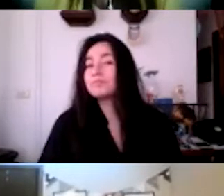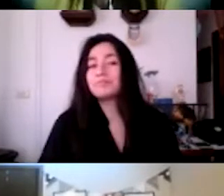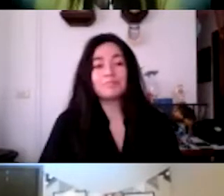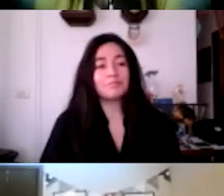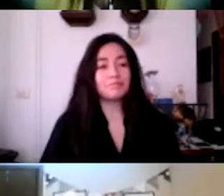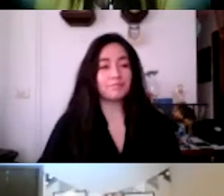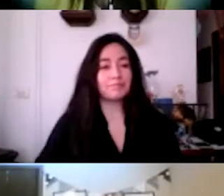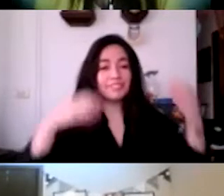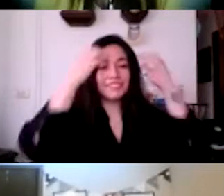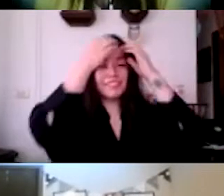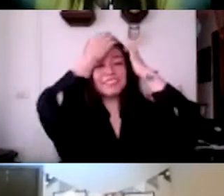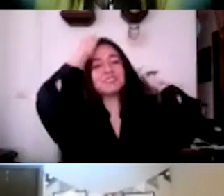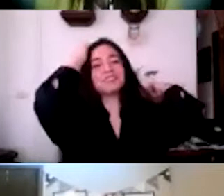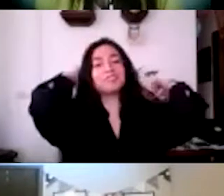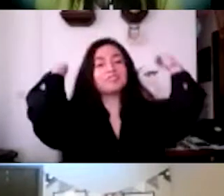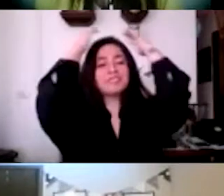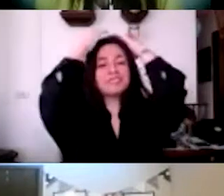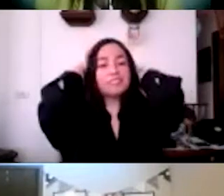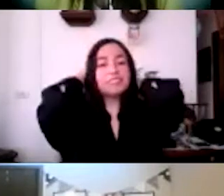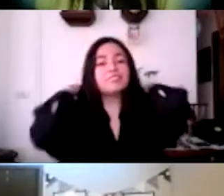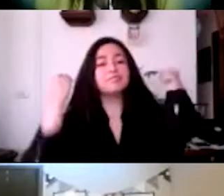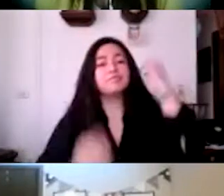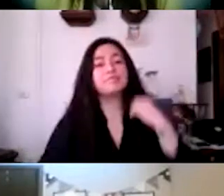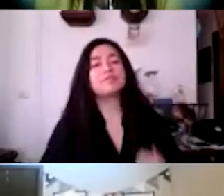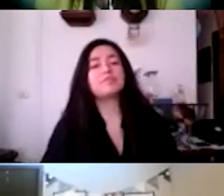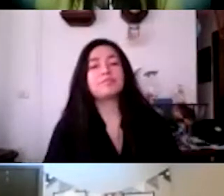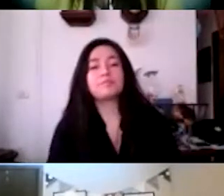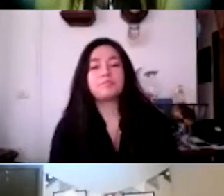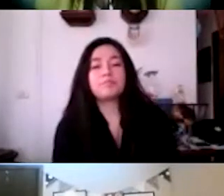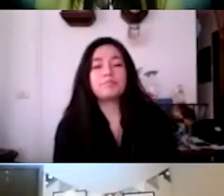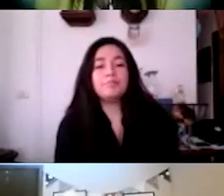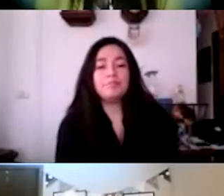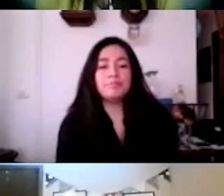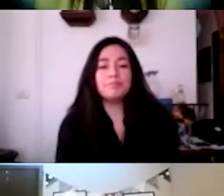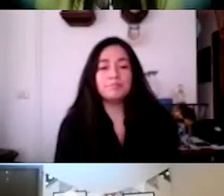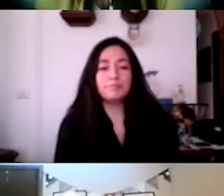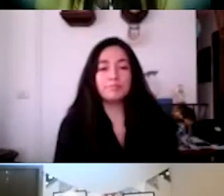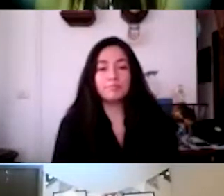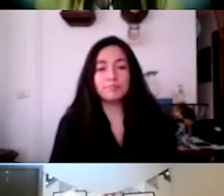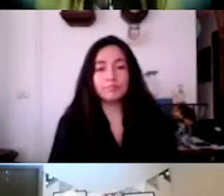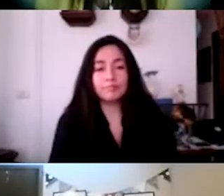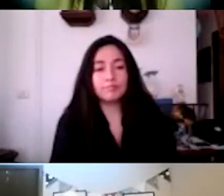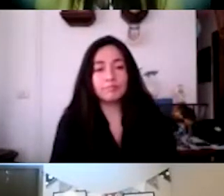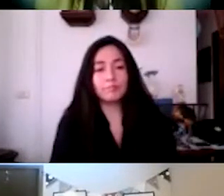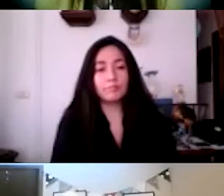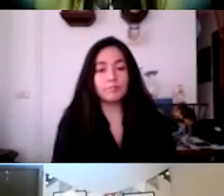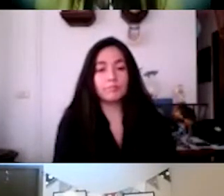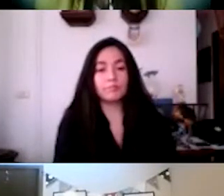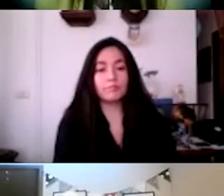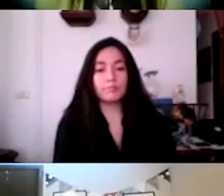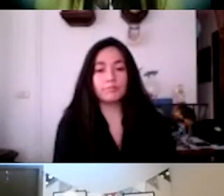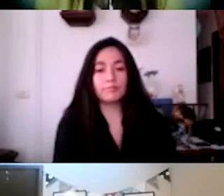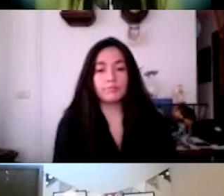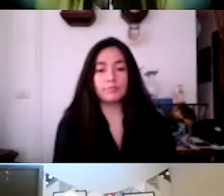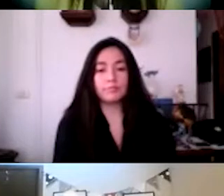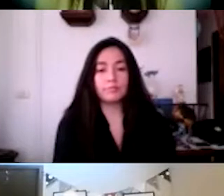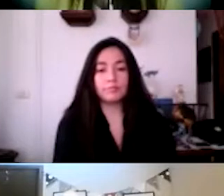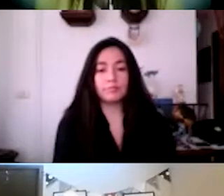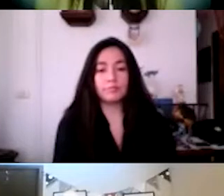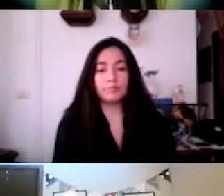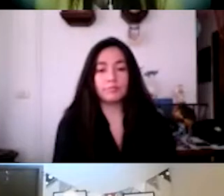habitantes, sin discriminaciones ni exclusiones de ningún tipo. Por eso, al ser ustedes